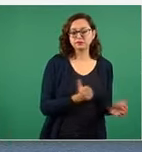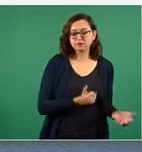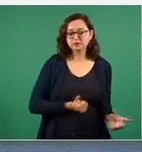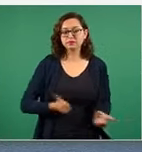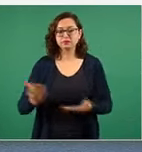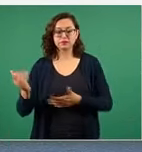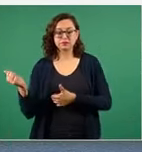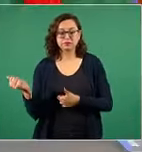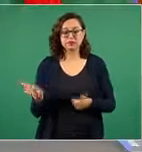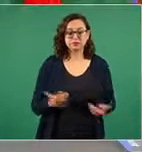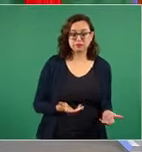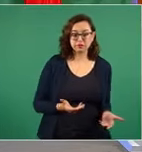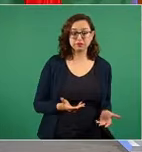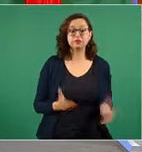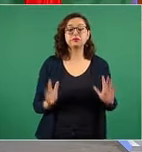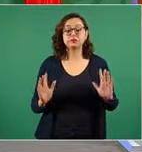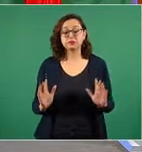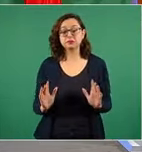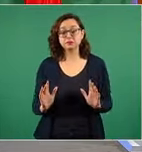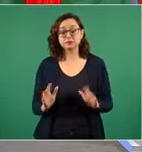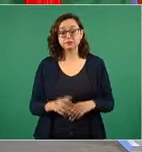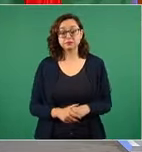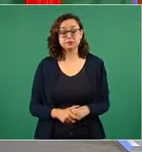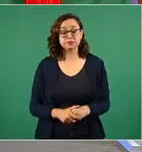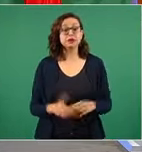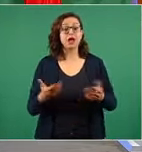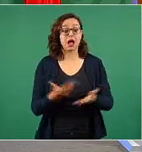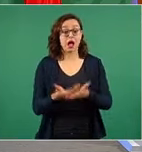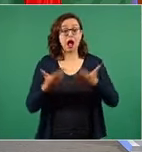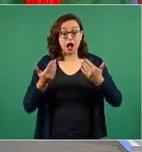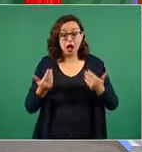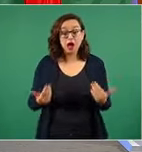pues algo parecido si es necesario